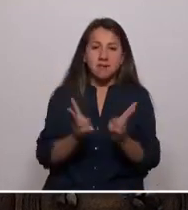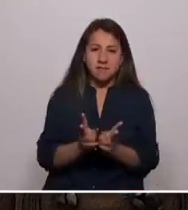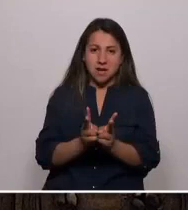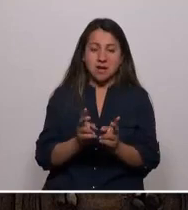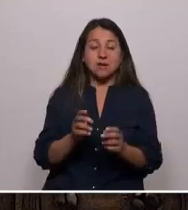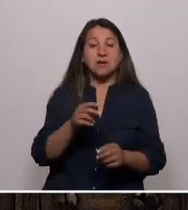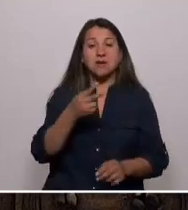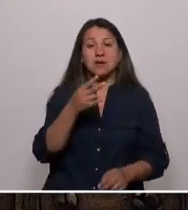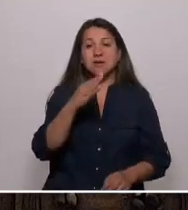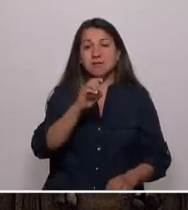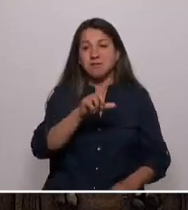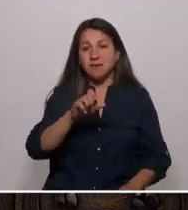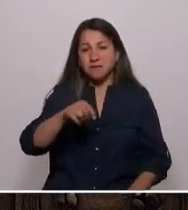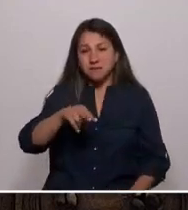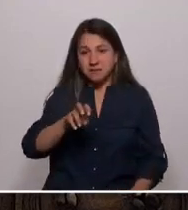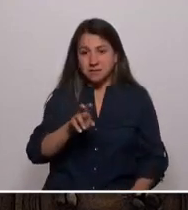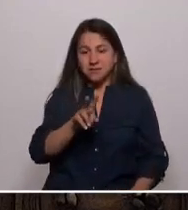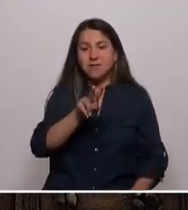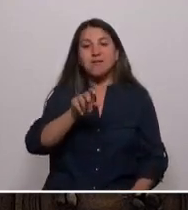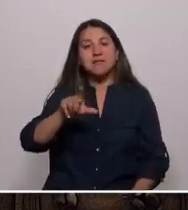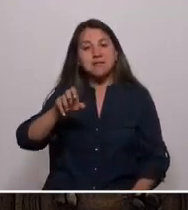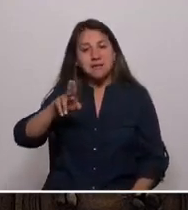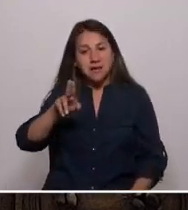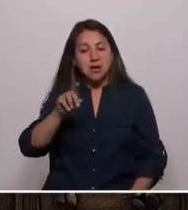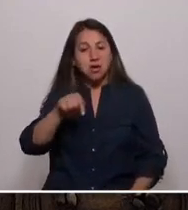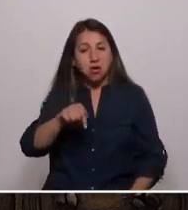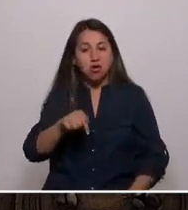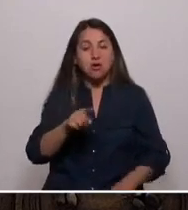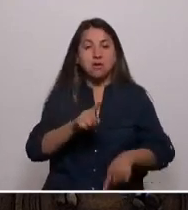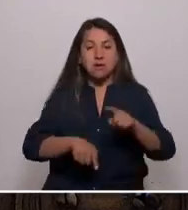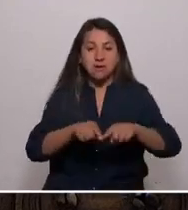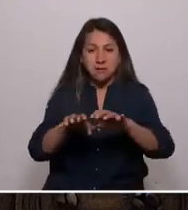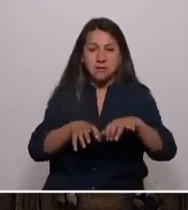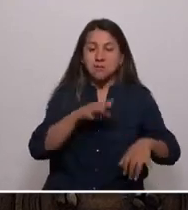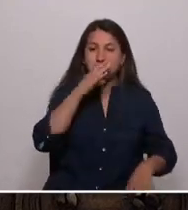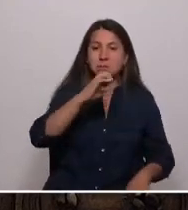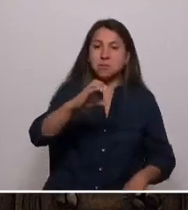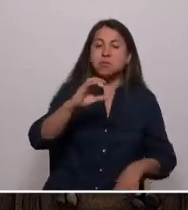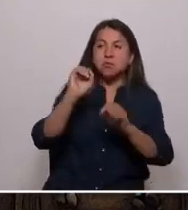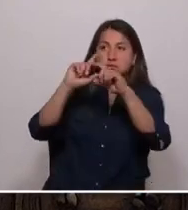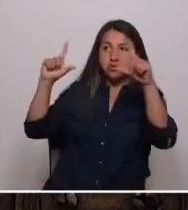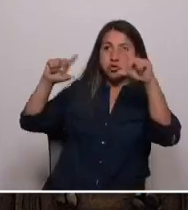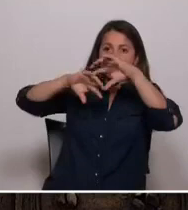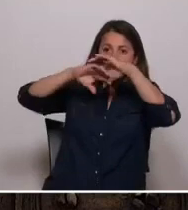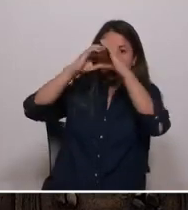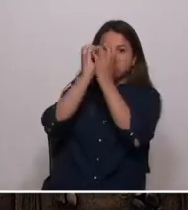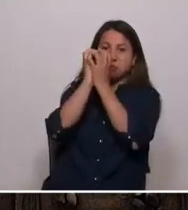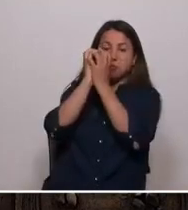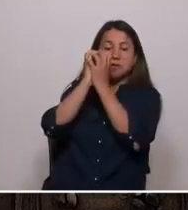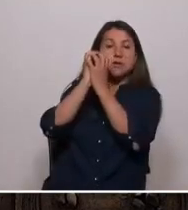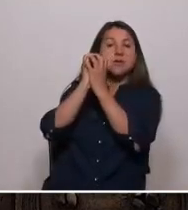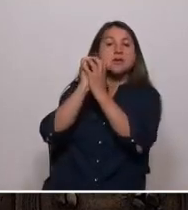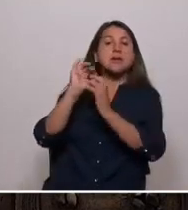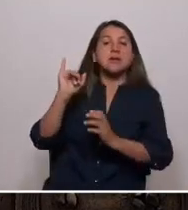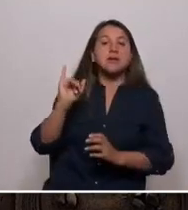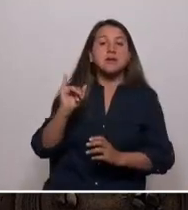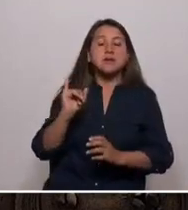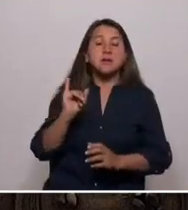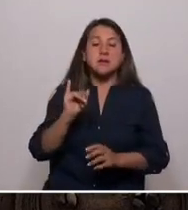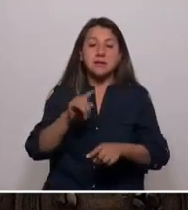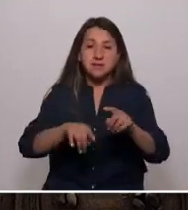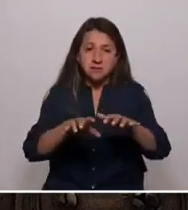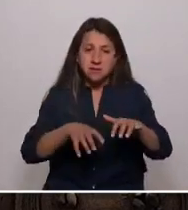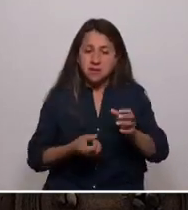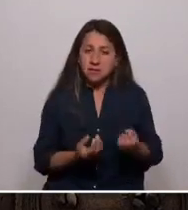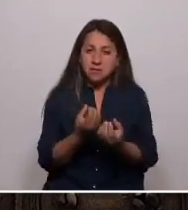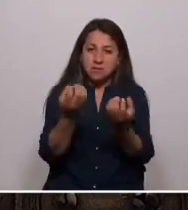pesquera, agrícola y que hoy es la capital mundial del sol y las energías renovables. La zona del pajarete, de la ropa de